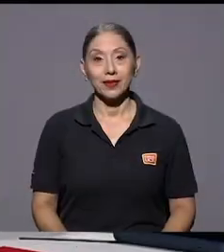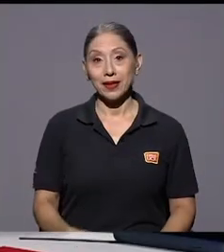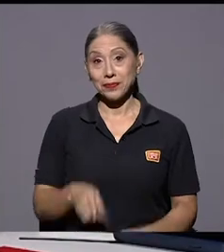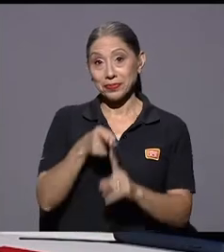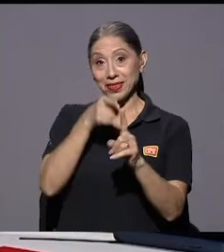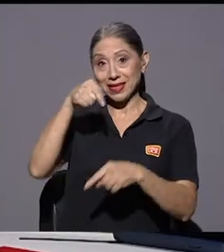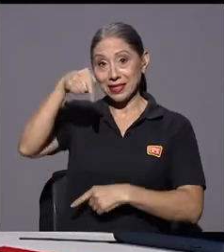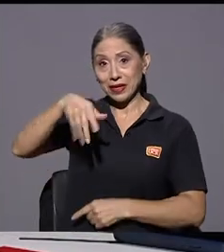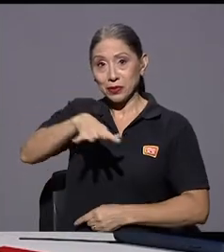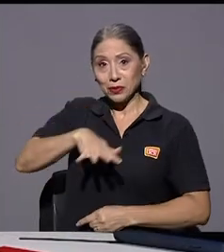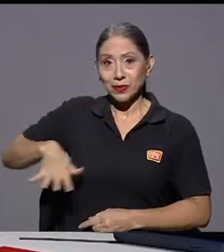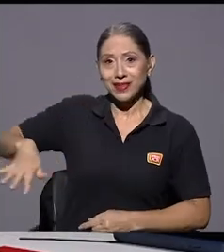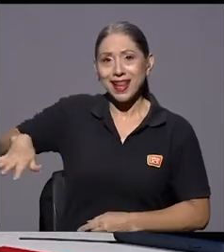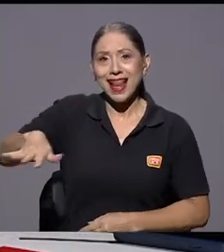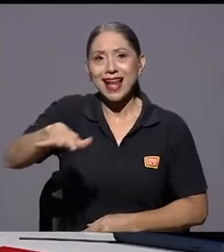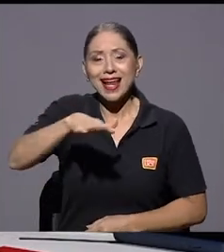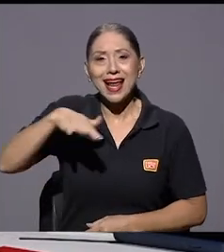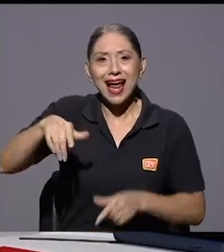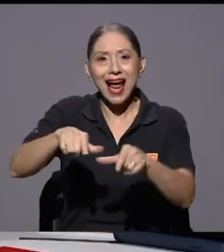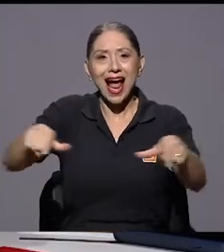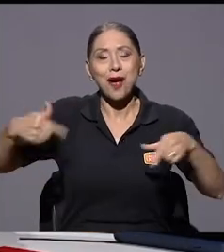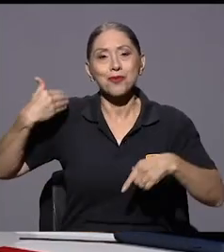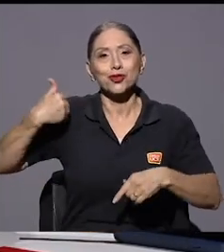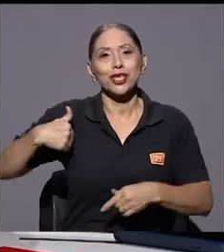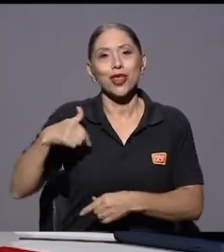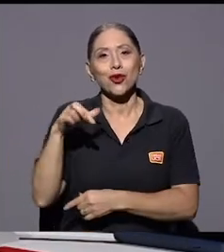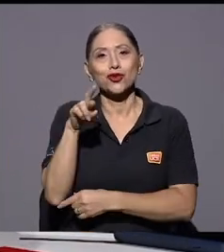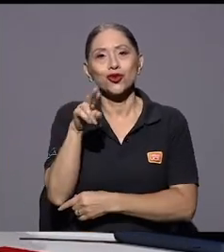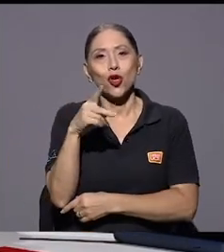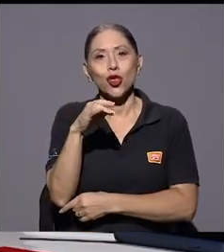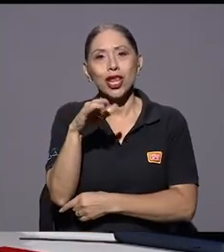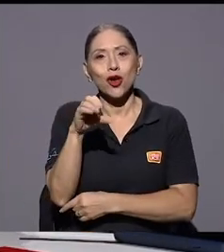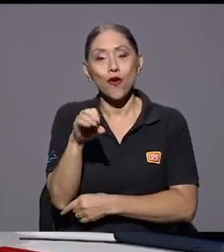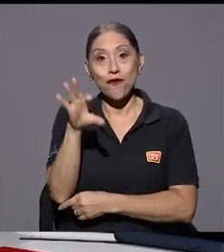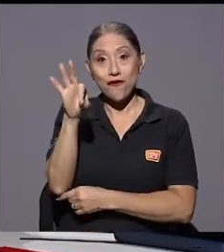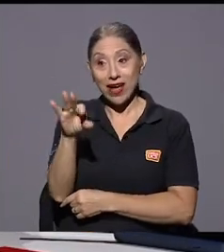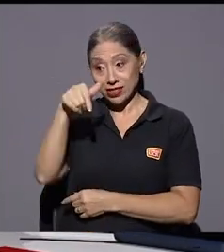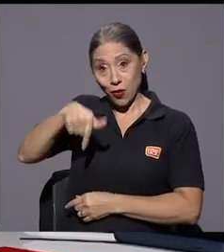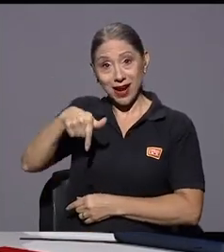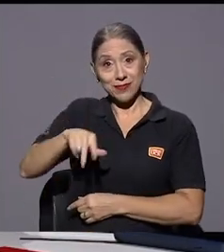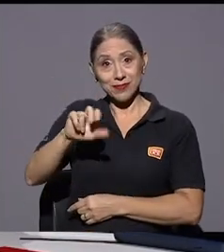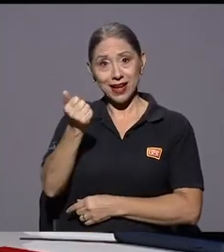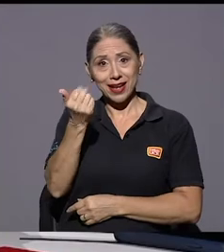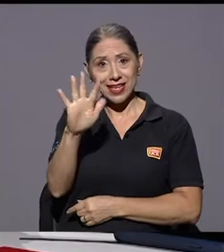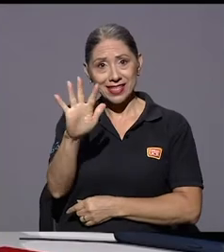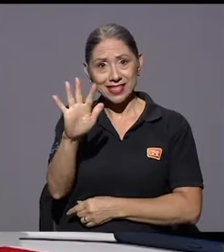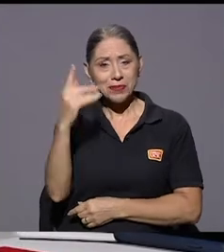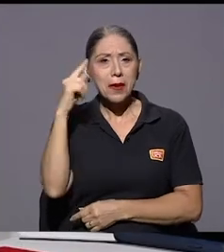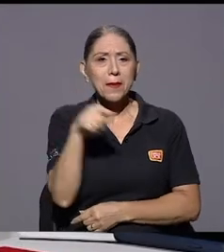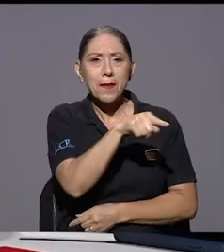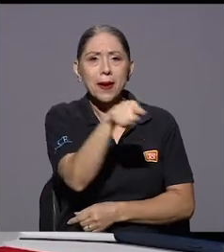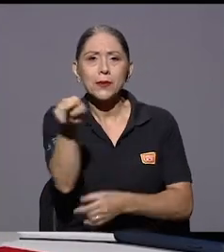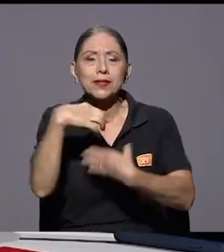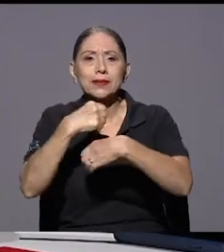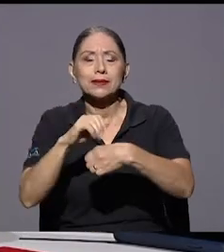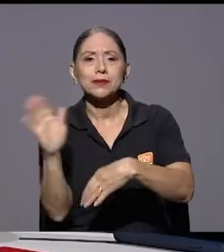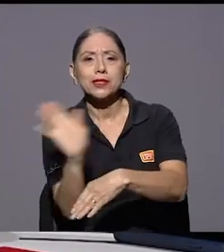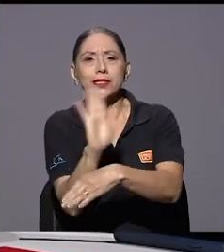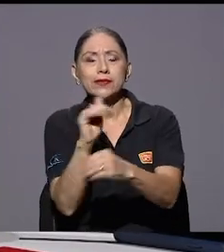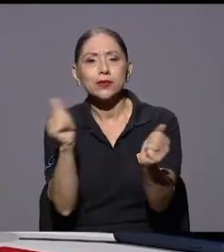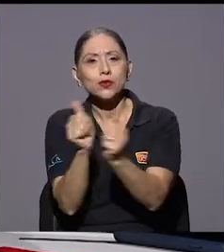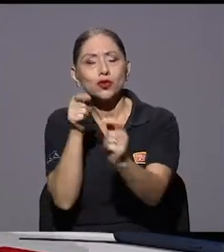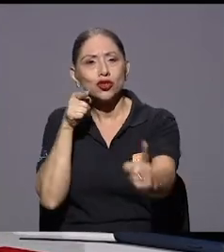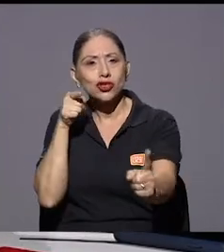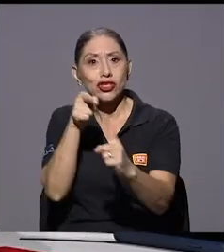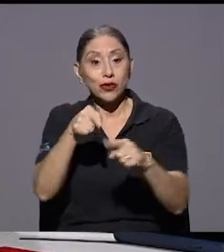Estamos desde el campus de Don Rodrigo Facio acá en los estudios del canal 15 donde hacemos para ustedes televisión con